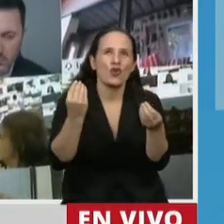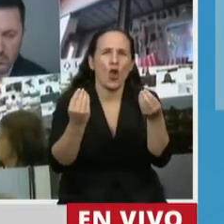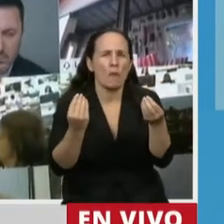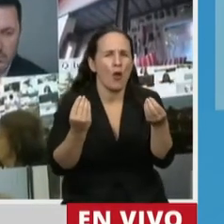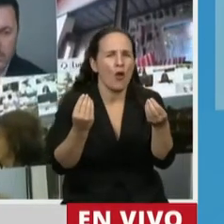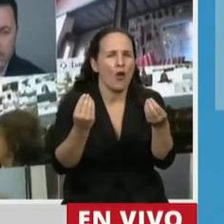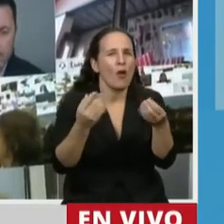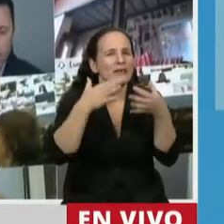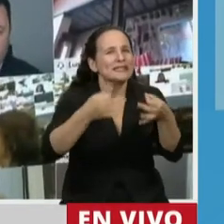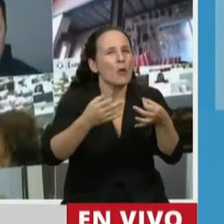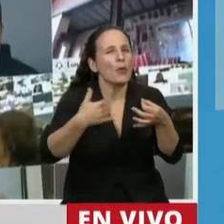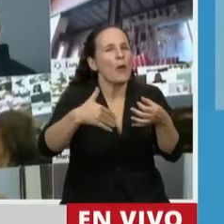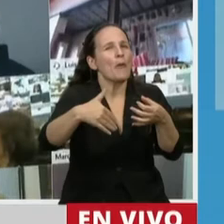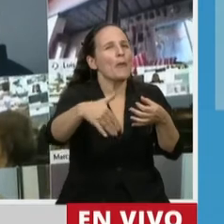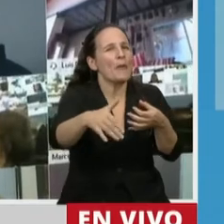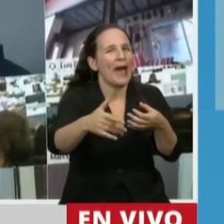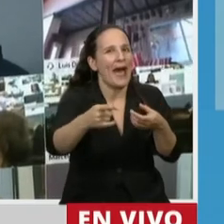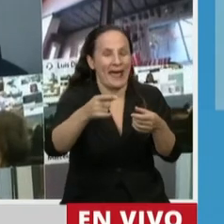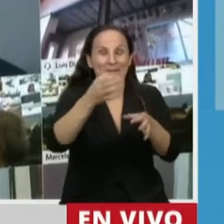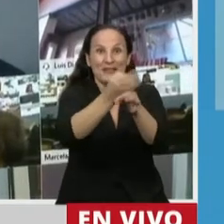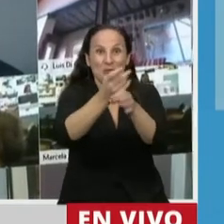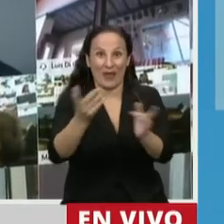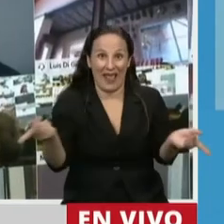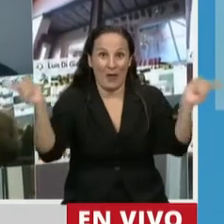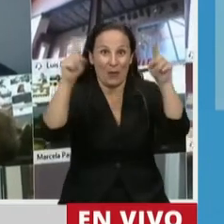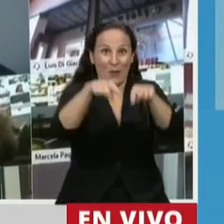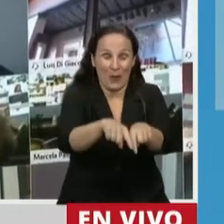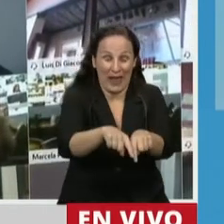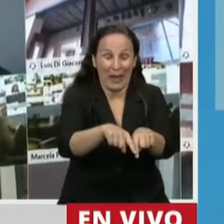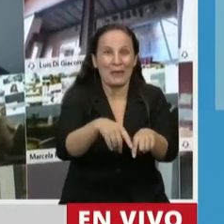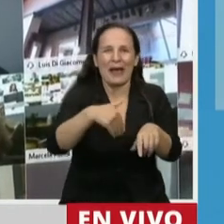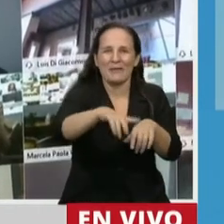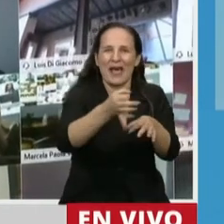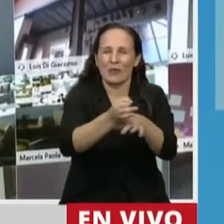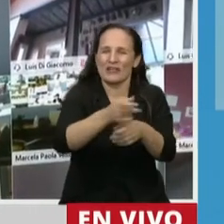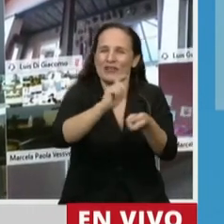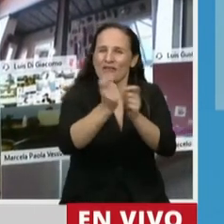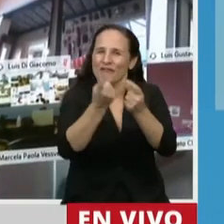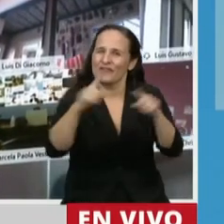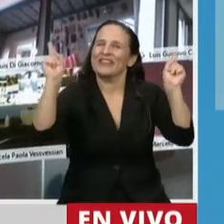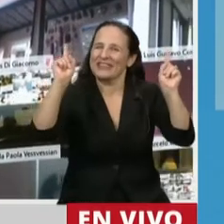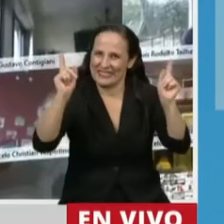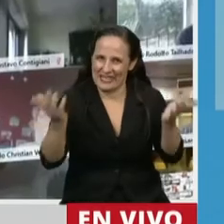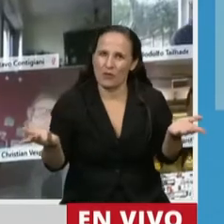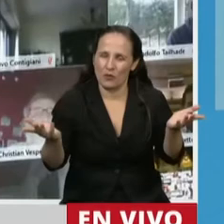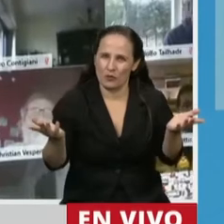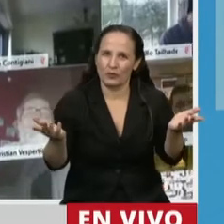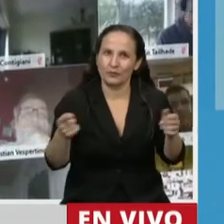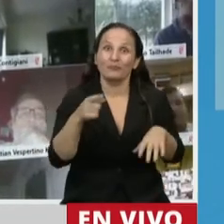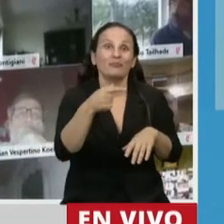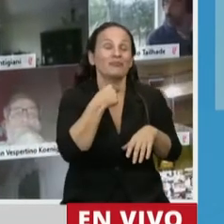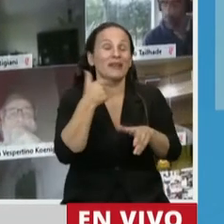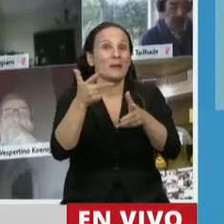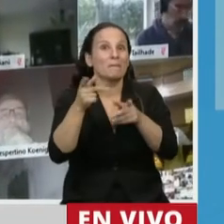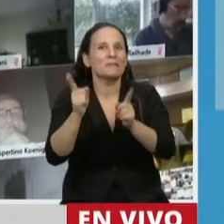diferente cuando regresemos o por lo menos tengamos una nueva normalidad, quisiera resaltar las palabras del